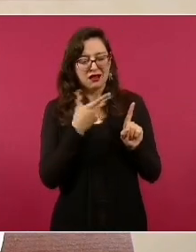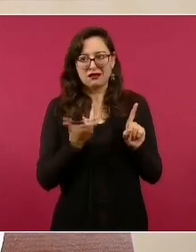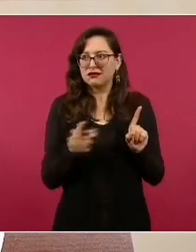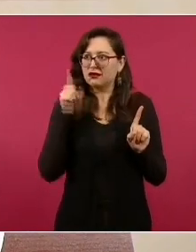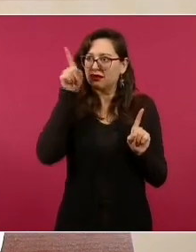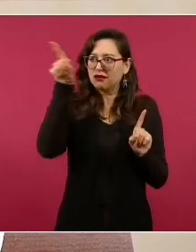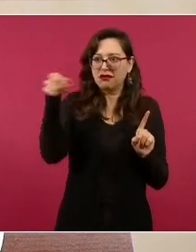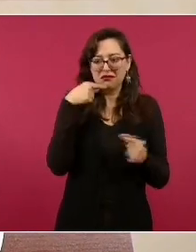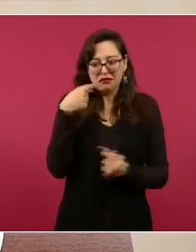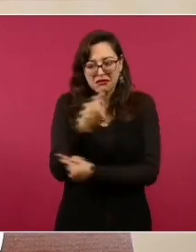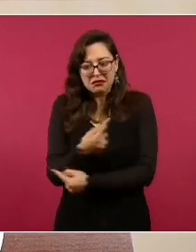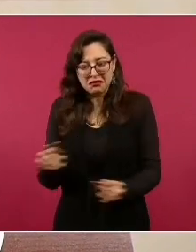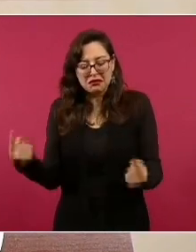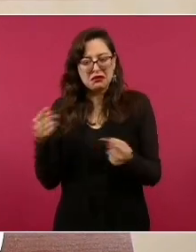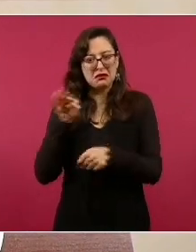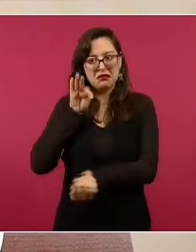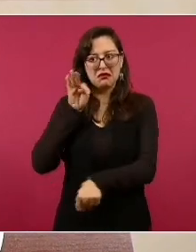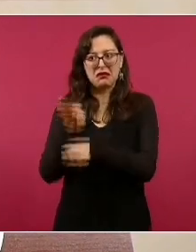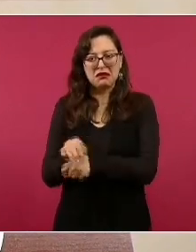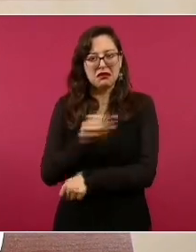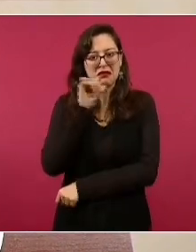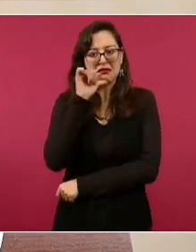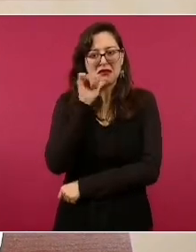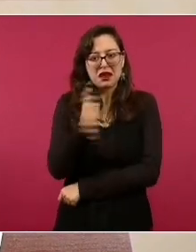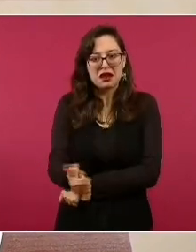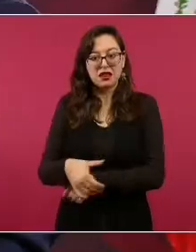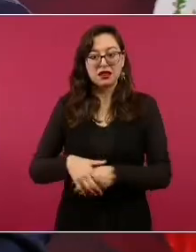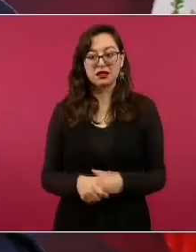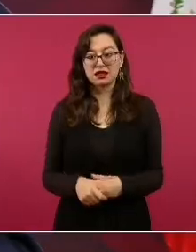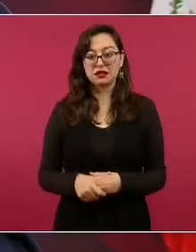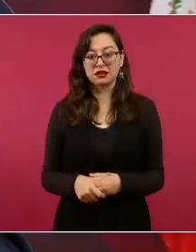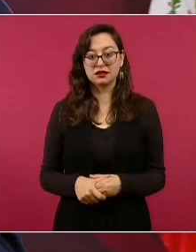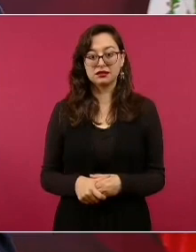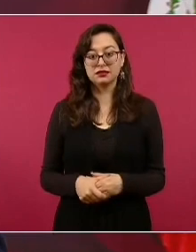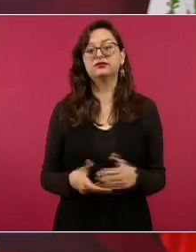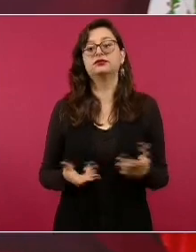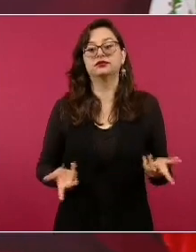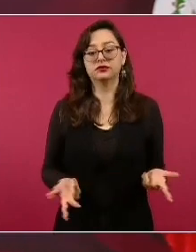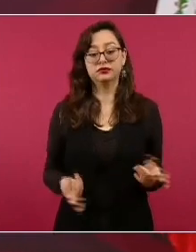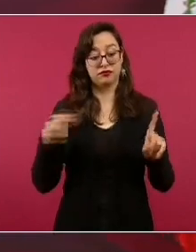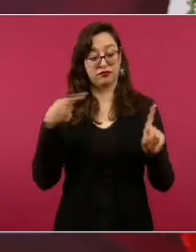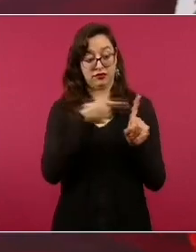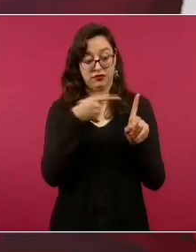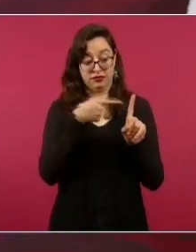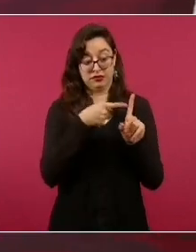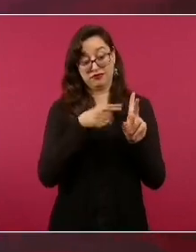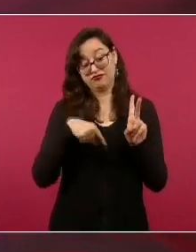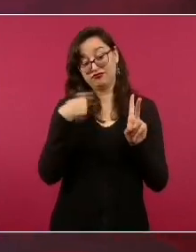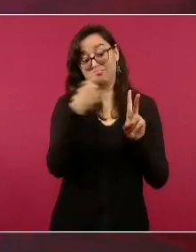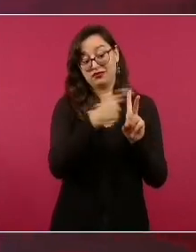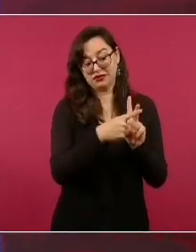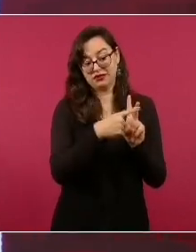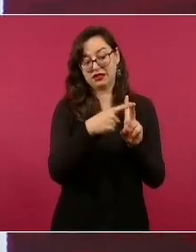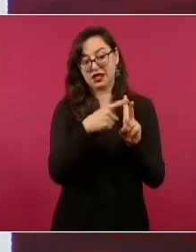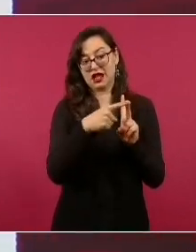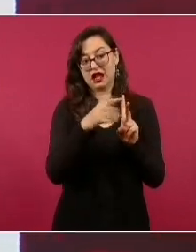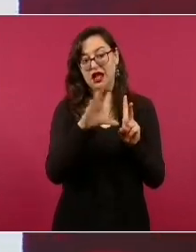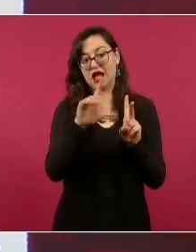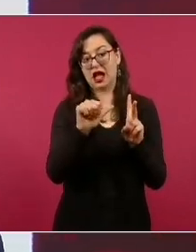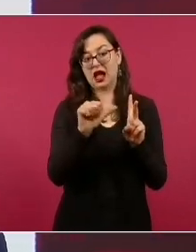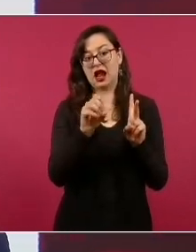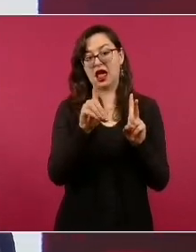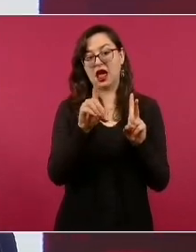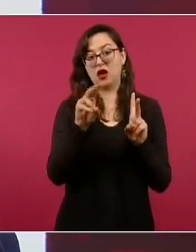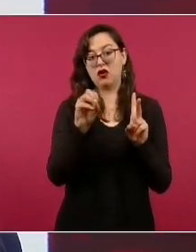de la legalidad, porque con Claudio Iqués González es el que se ha dedicado a